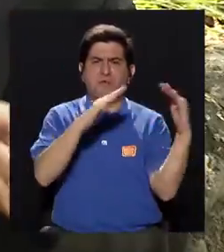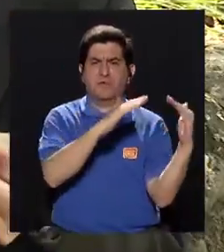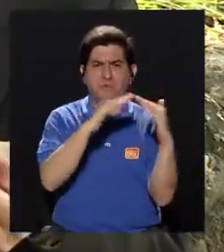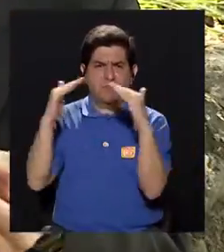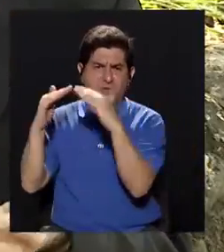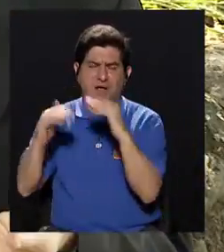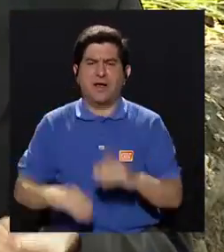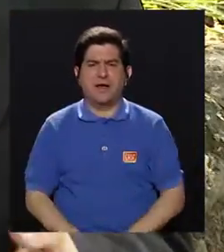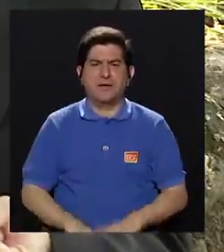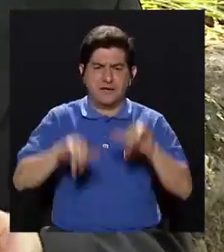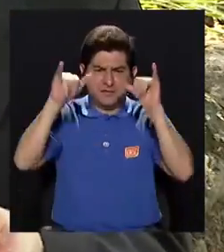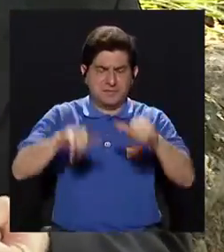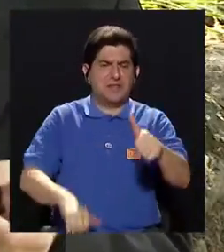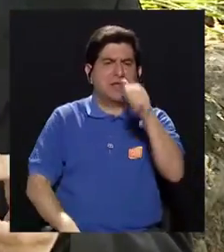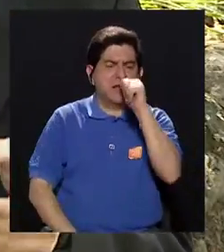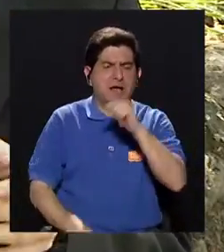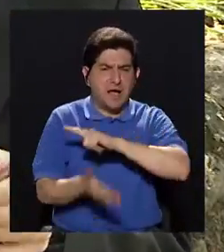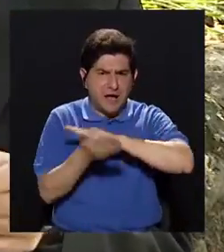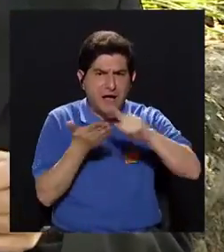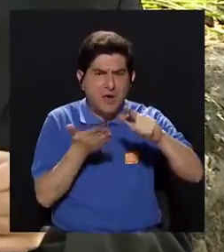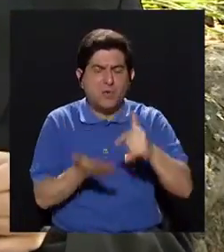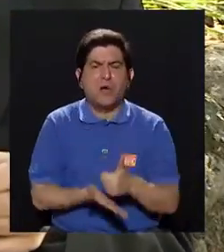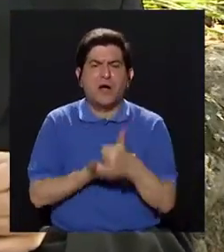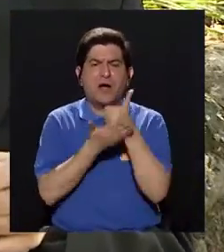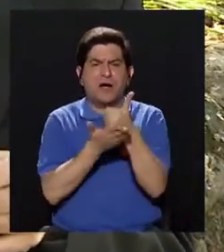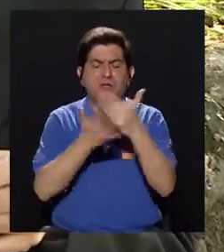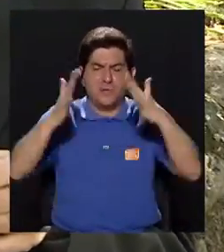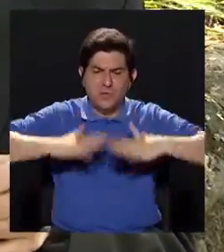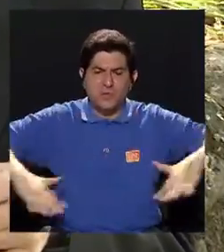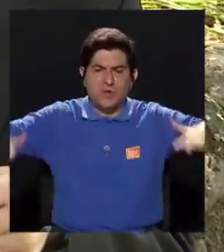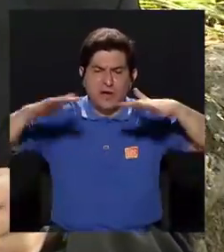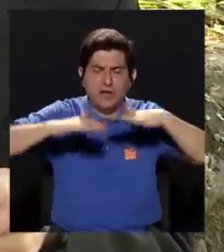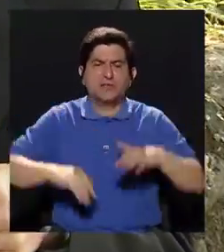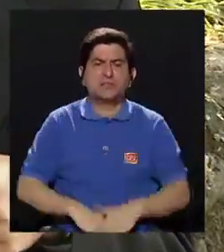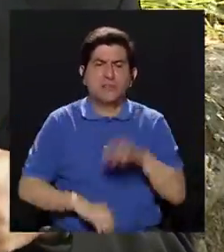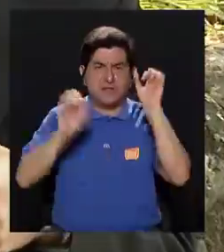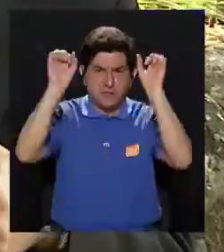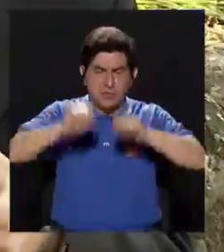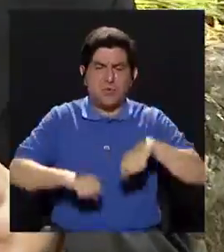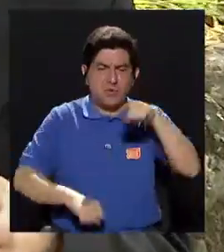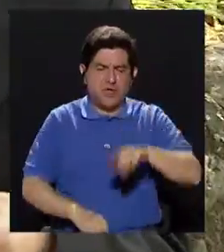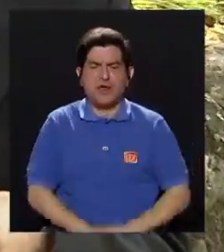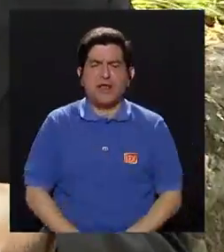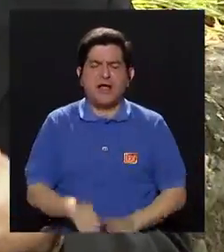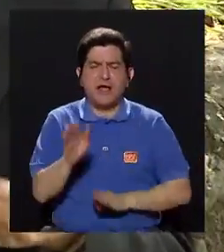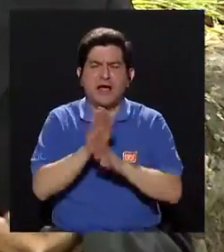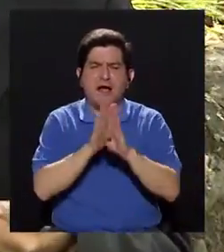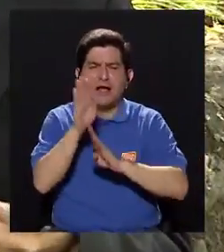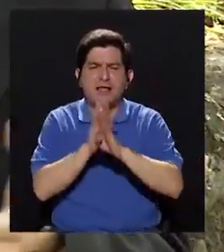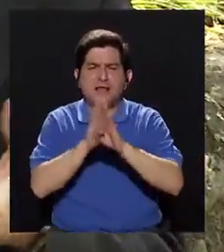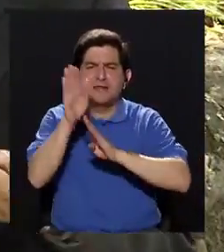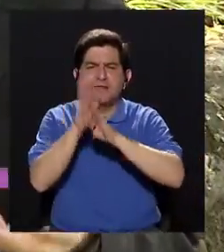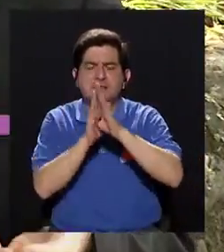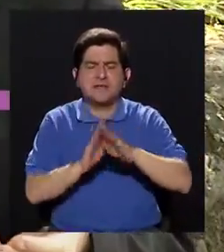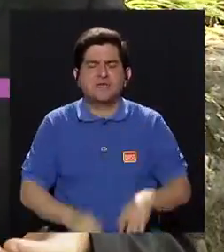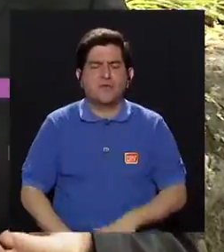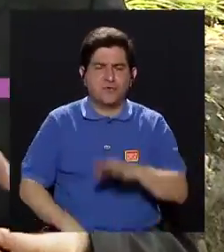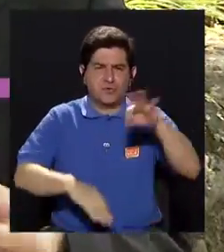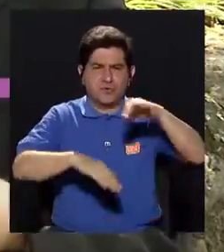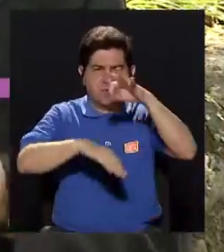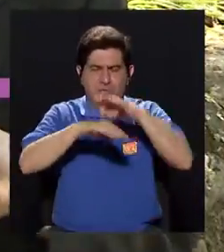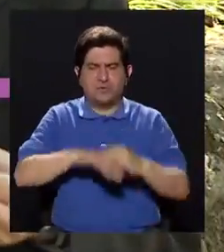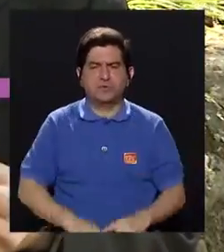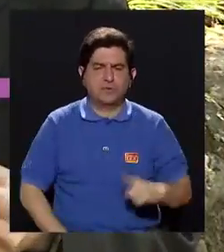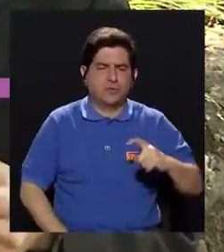acumulan agua limpia, sirven como sitios para la ovipostura y desarrollo de las formas inmaduras de dichos mosquitos.